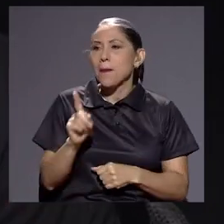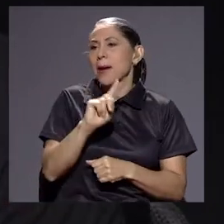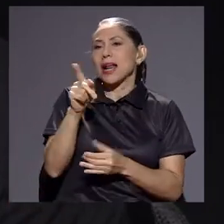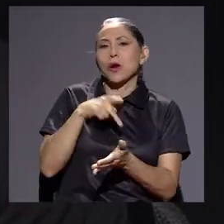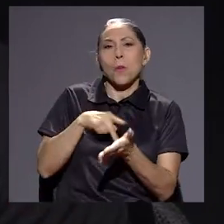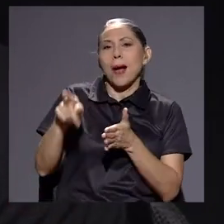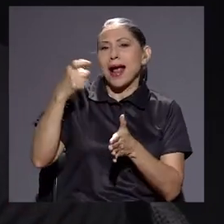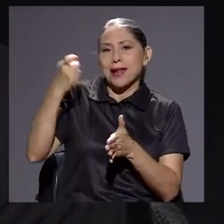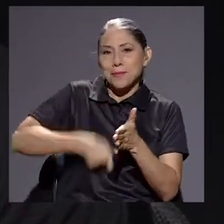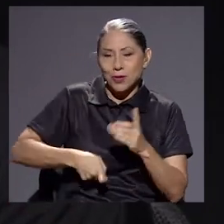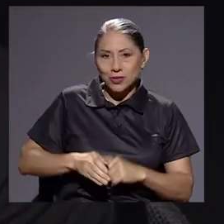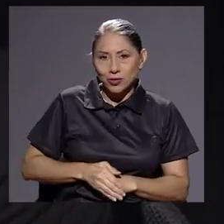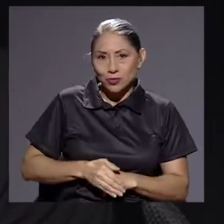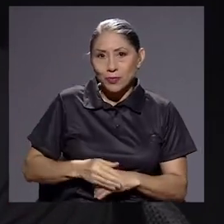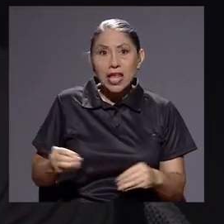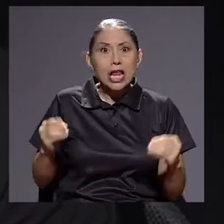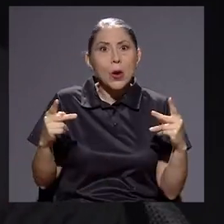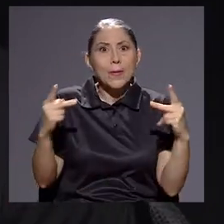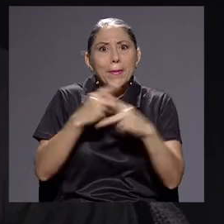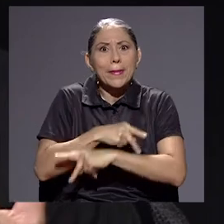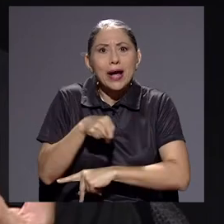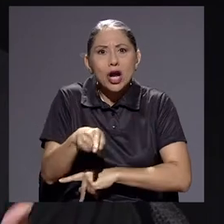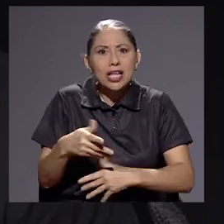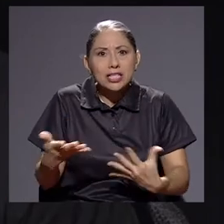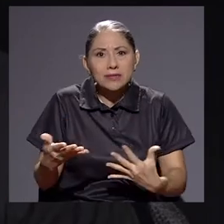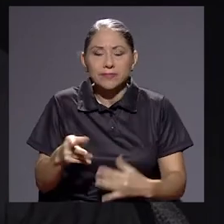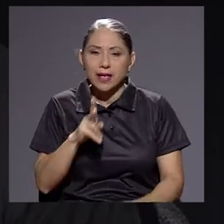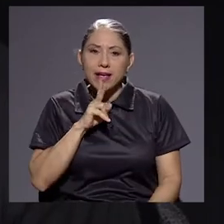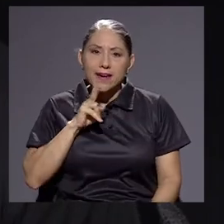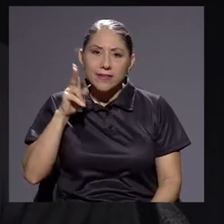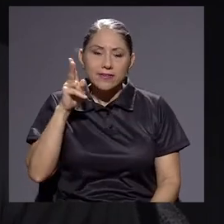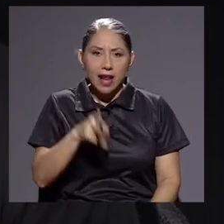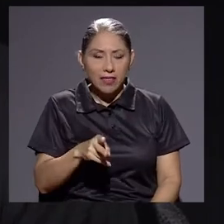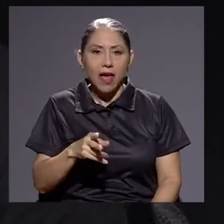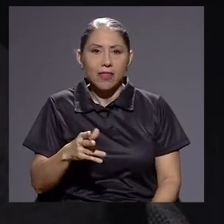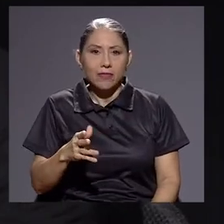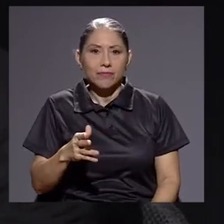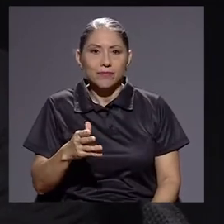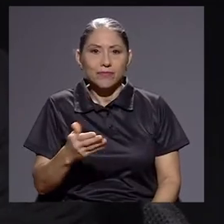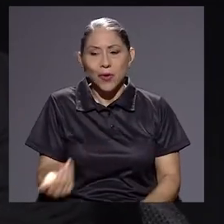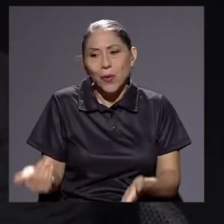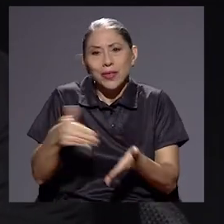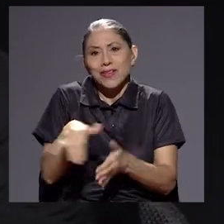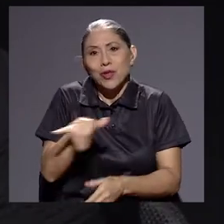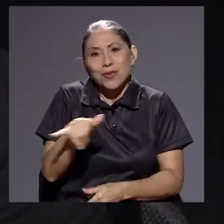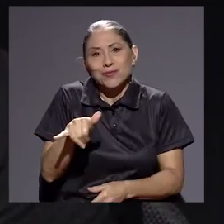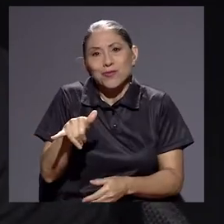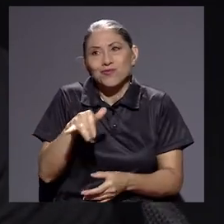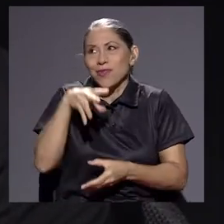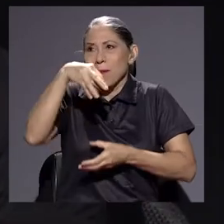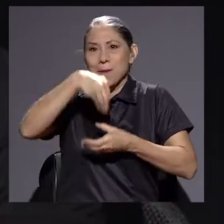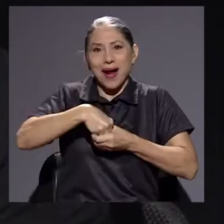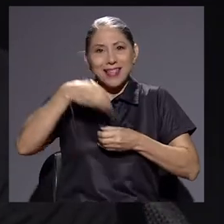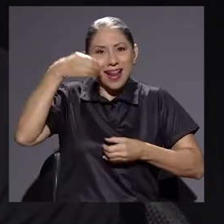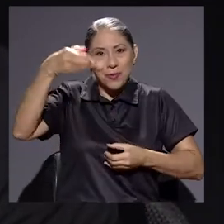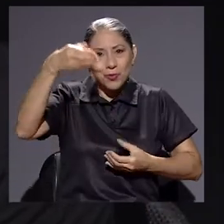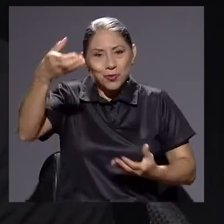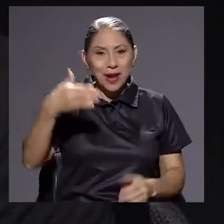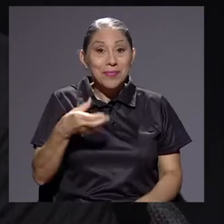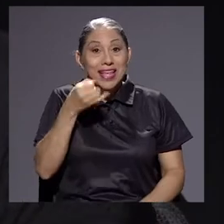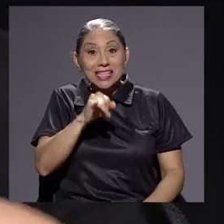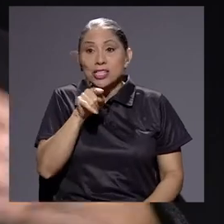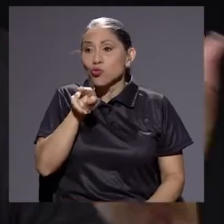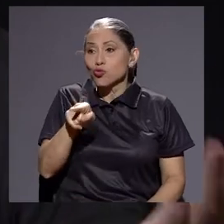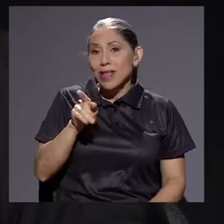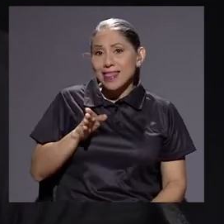Y la otra parte más triste de este asunto es que en realidad, volvemos a lo mismo, es parte de nuestra cultura. Si usted va